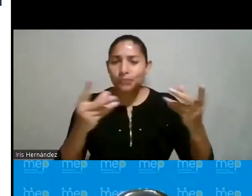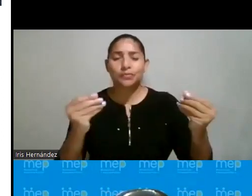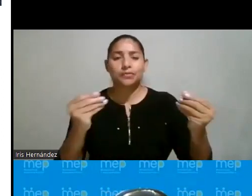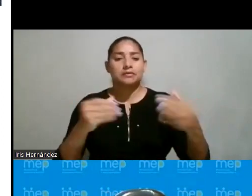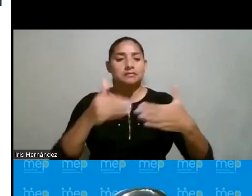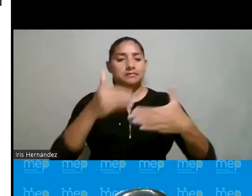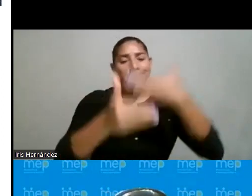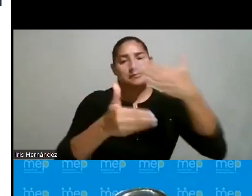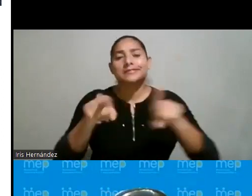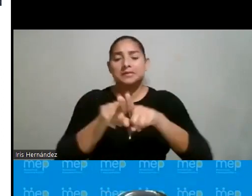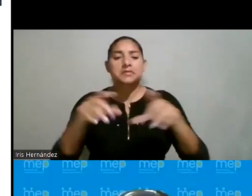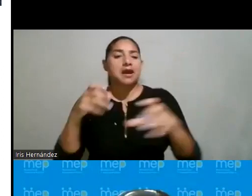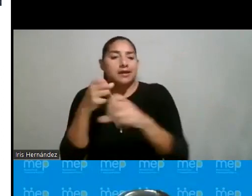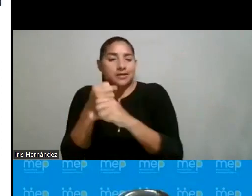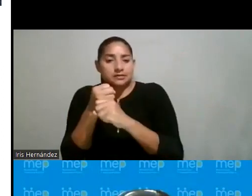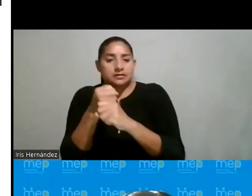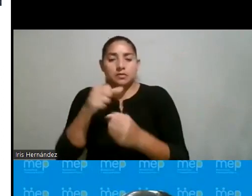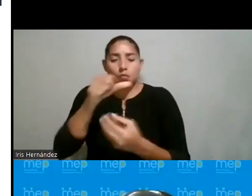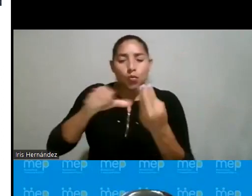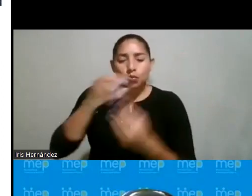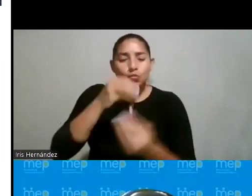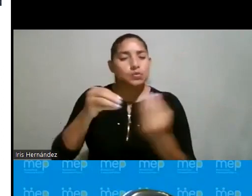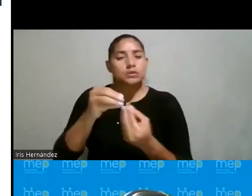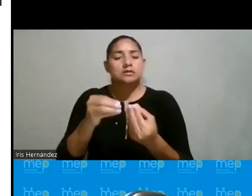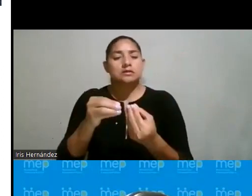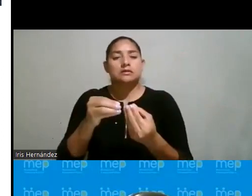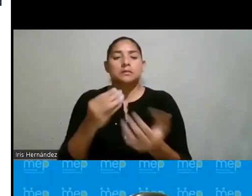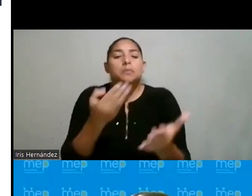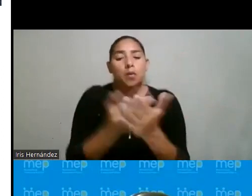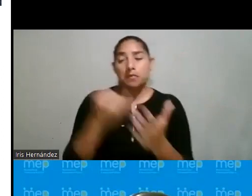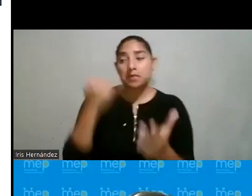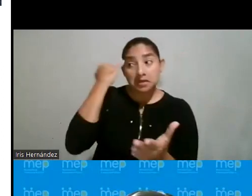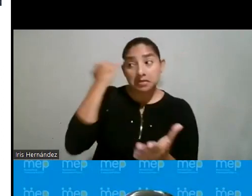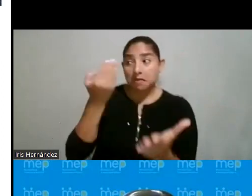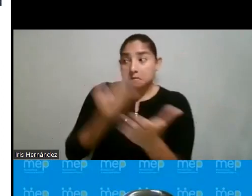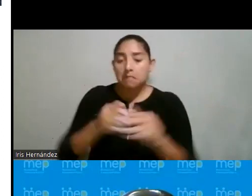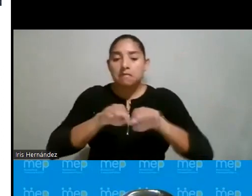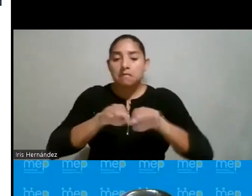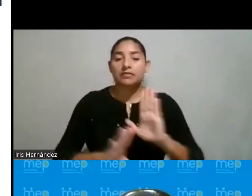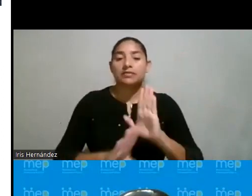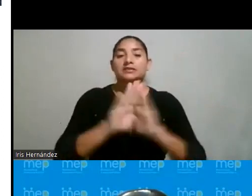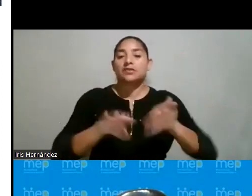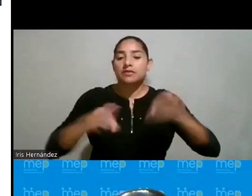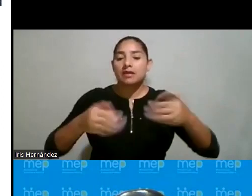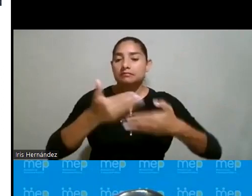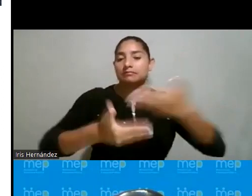demás, pues, generar, ¿verdad?, producir, no solamente poner sus ideas sobre la mesa, sino poder hacer